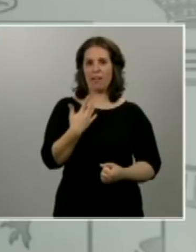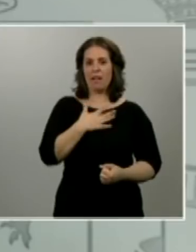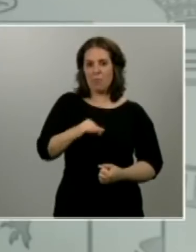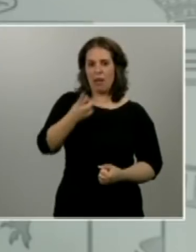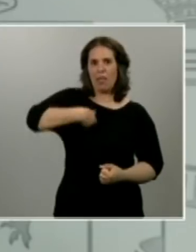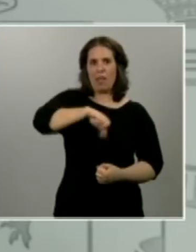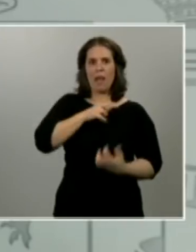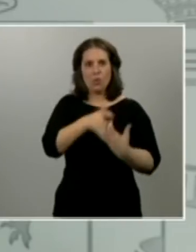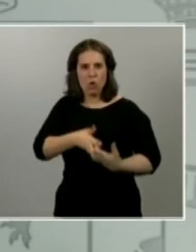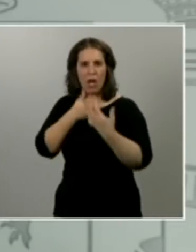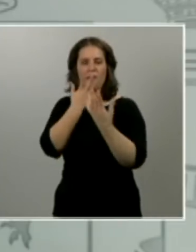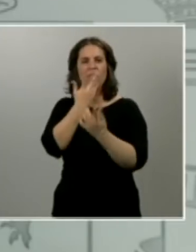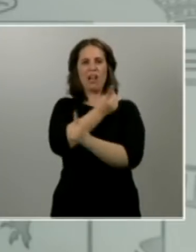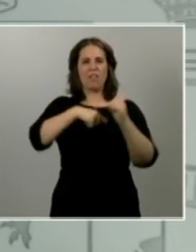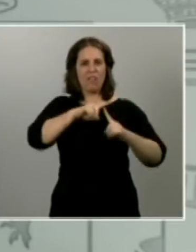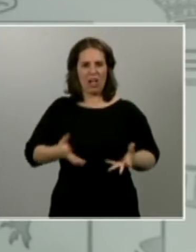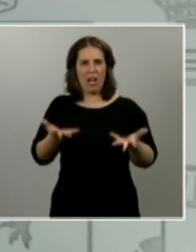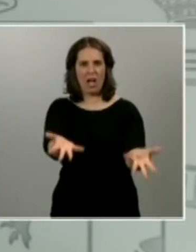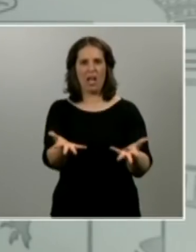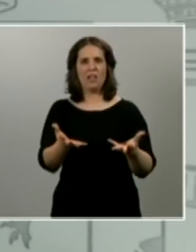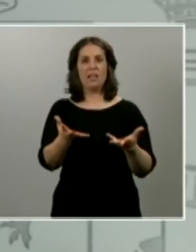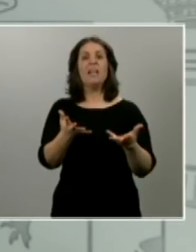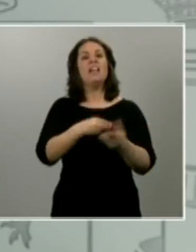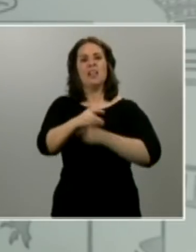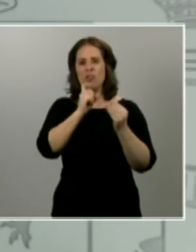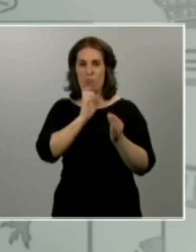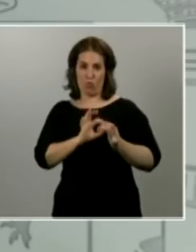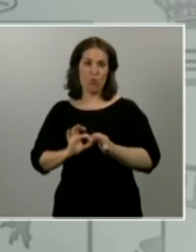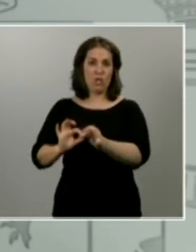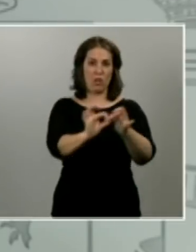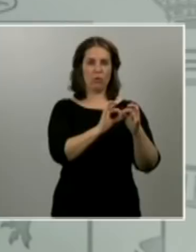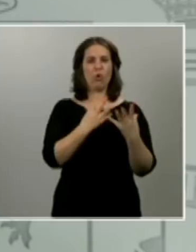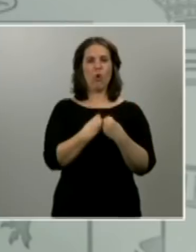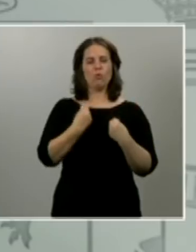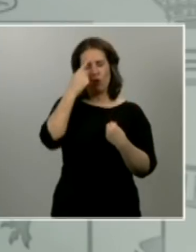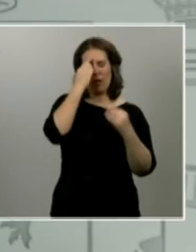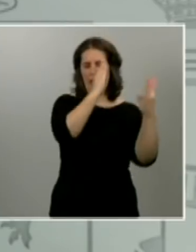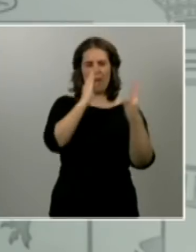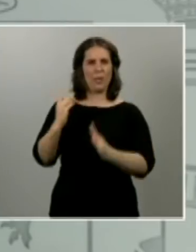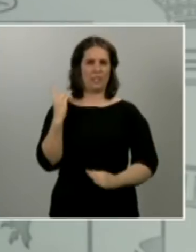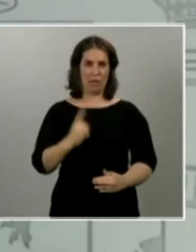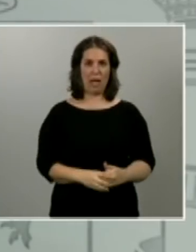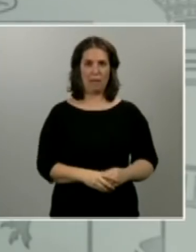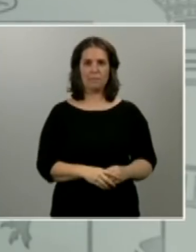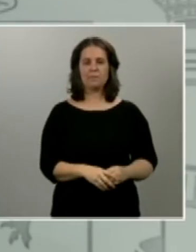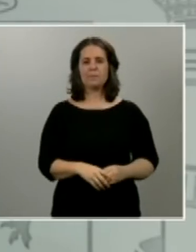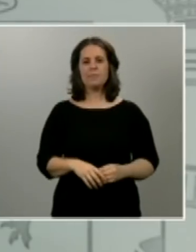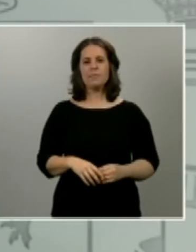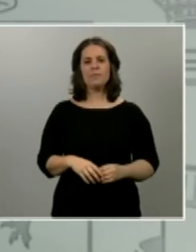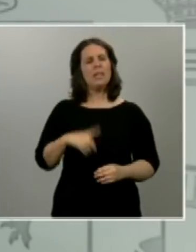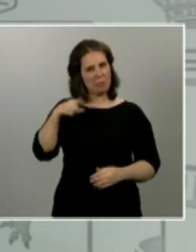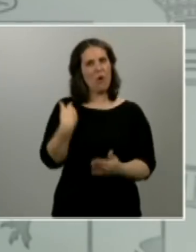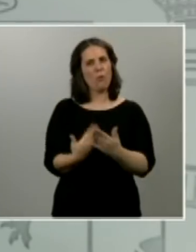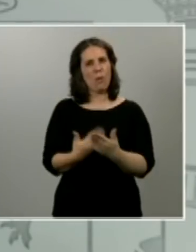y que somos capaces también de hacerlo unidos, con disciplina. Y también hemos comprobado que podemos lograrlo,